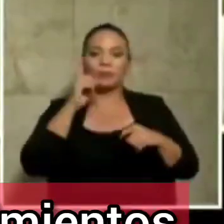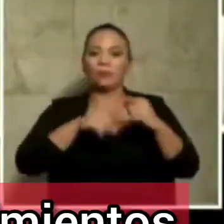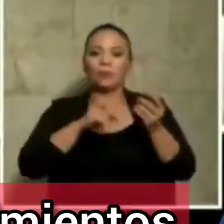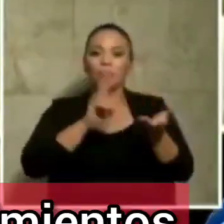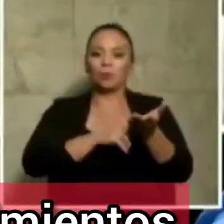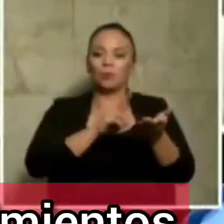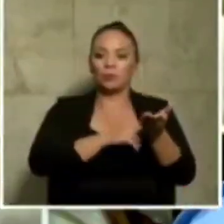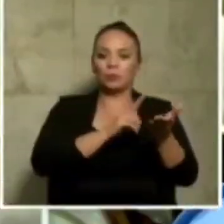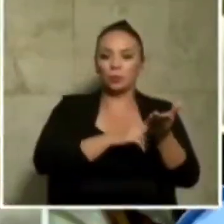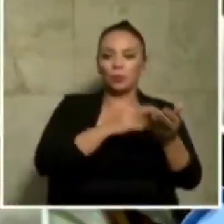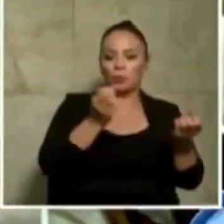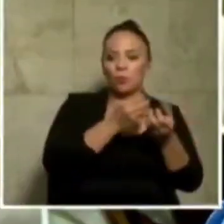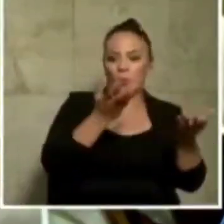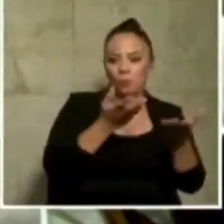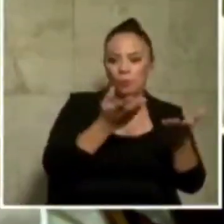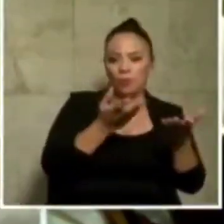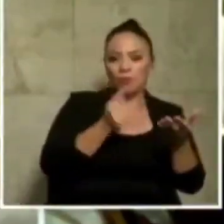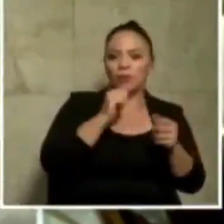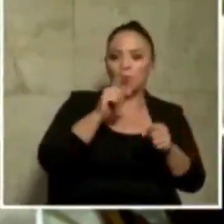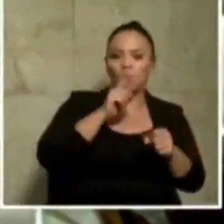constantes incumplimientos que han habido?